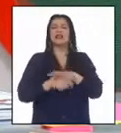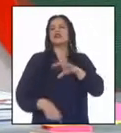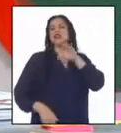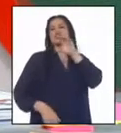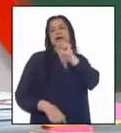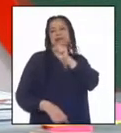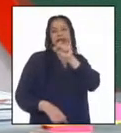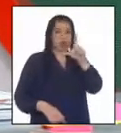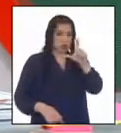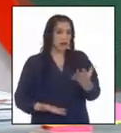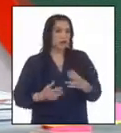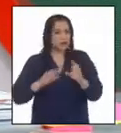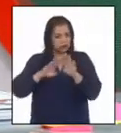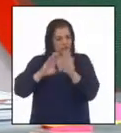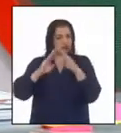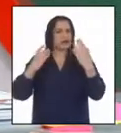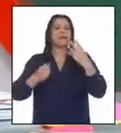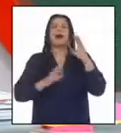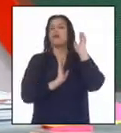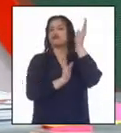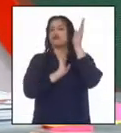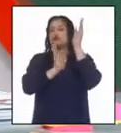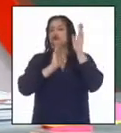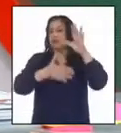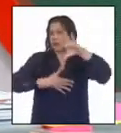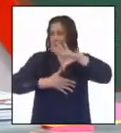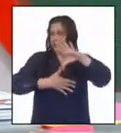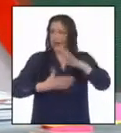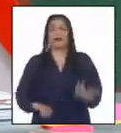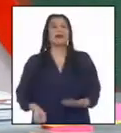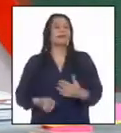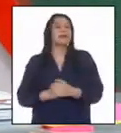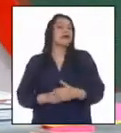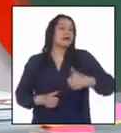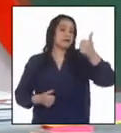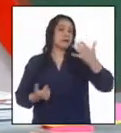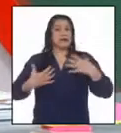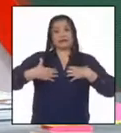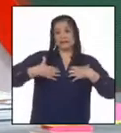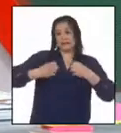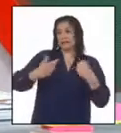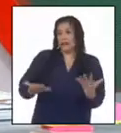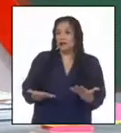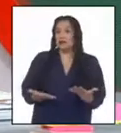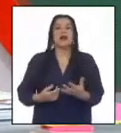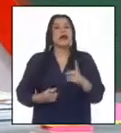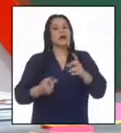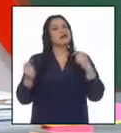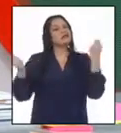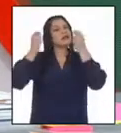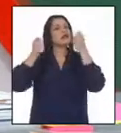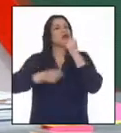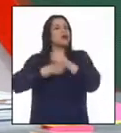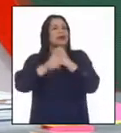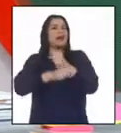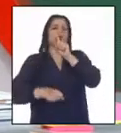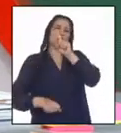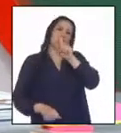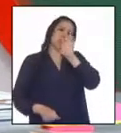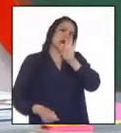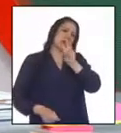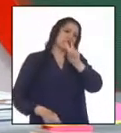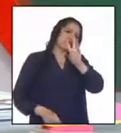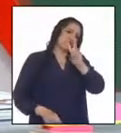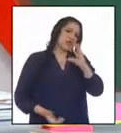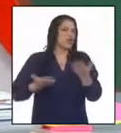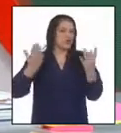Lorente en la sesión inaugural de la primera Conferencia Panamericana de Directores de Servicio de Sanidad Pública celebrada en 1926 en